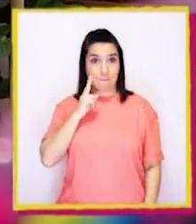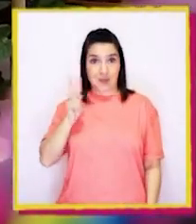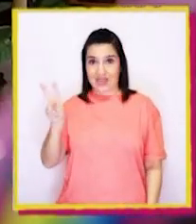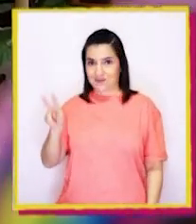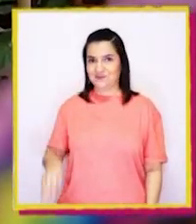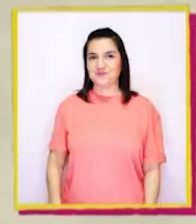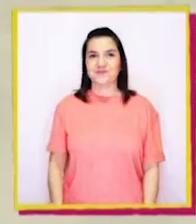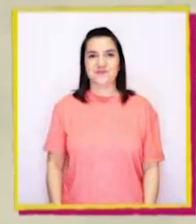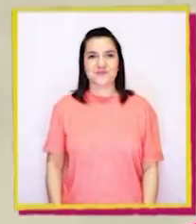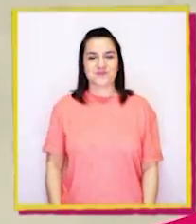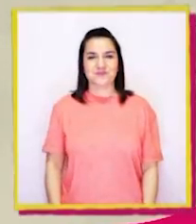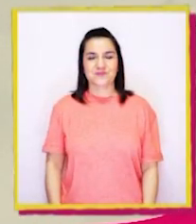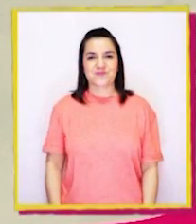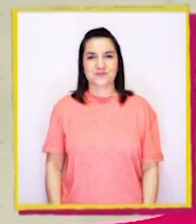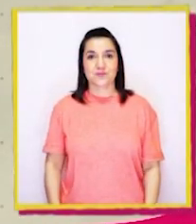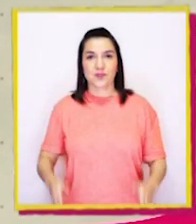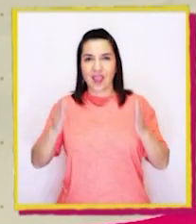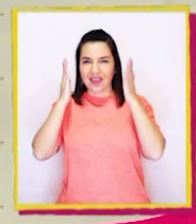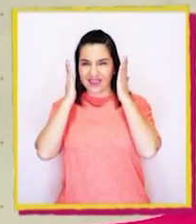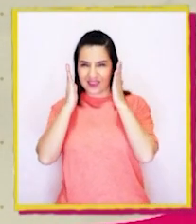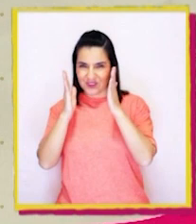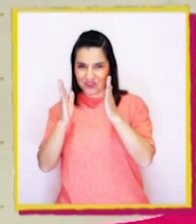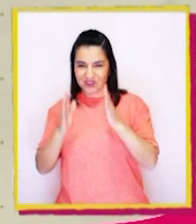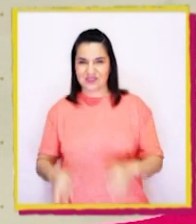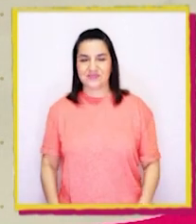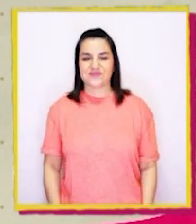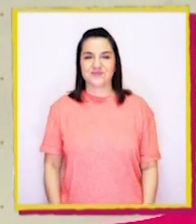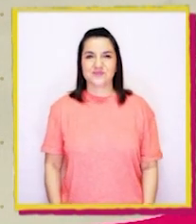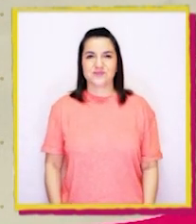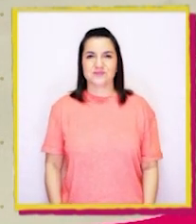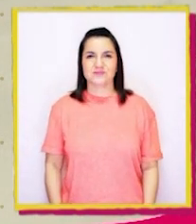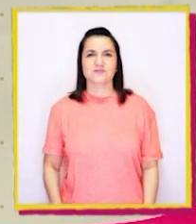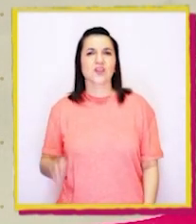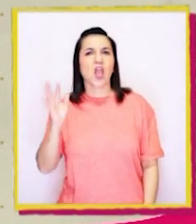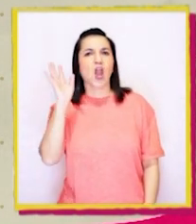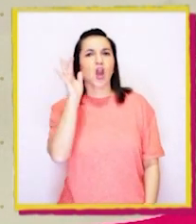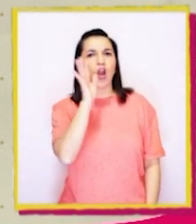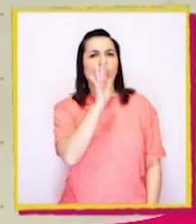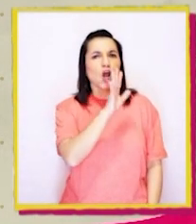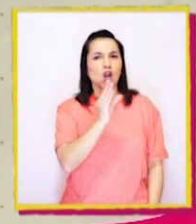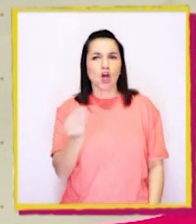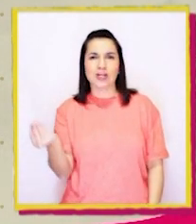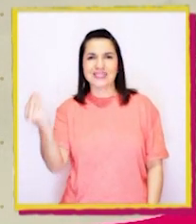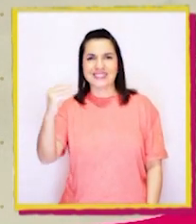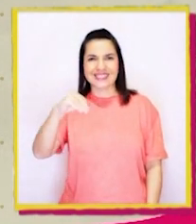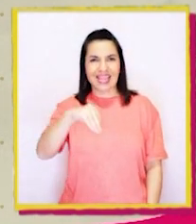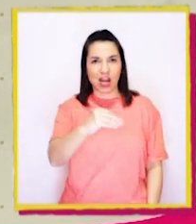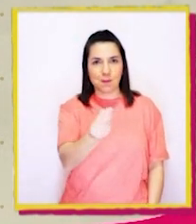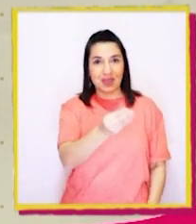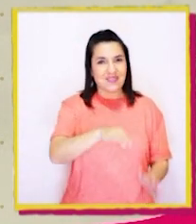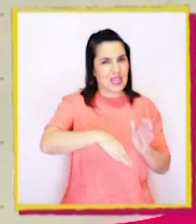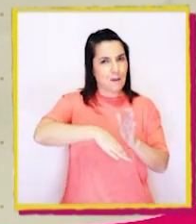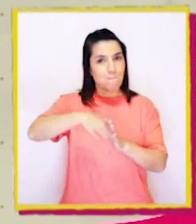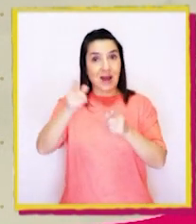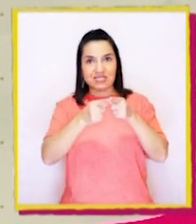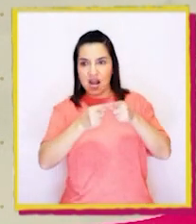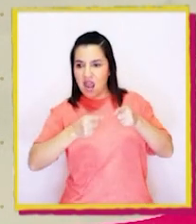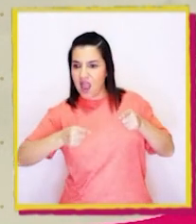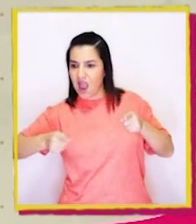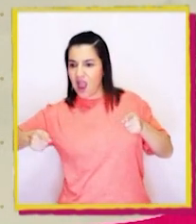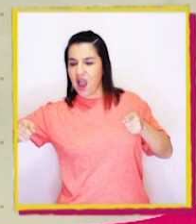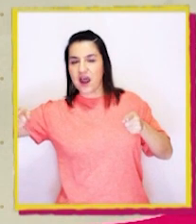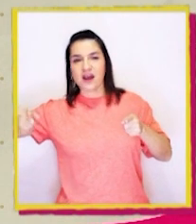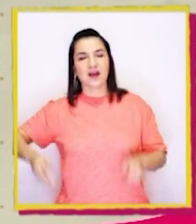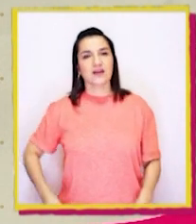Miren su pantalla. ¡Atención! ¿De qué color es la serpiente más larga?